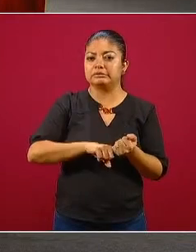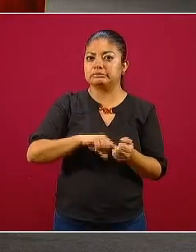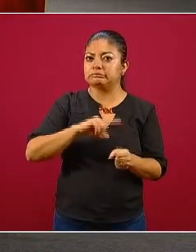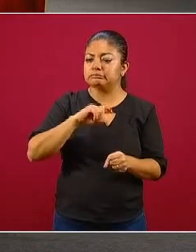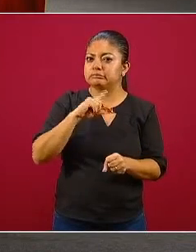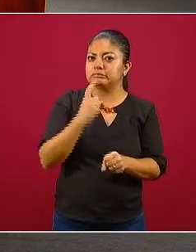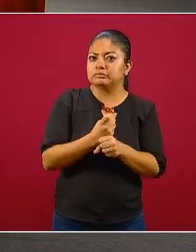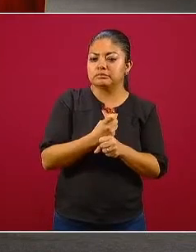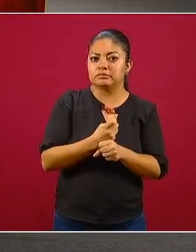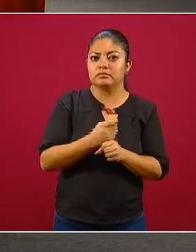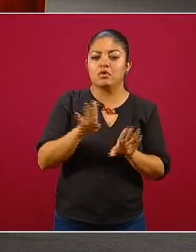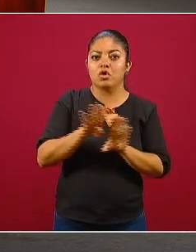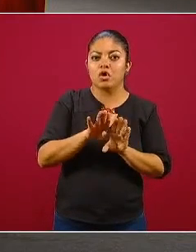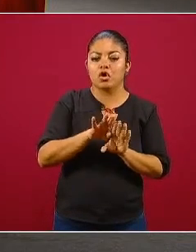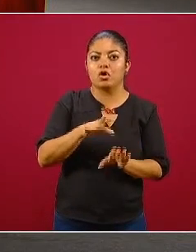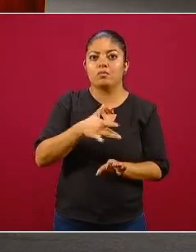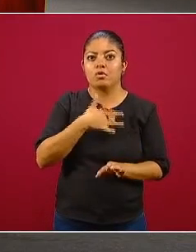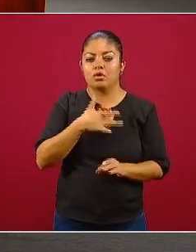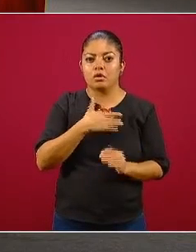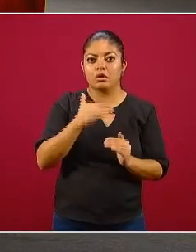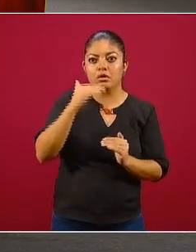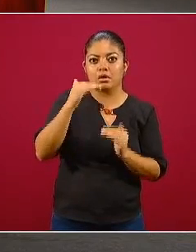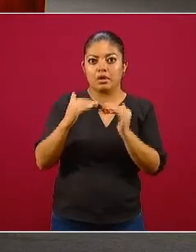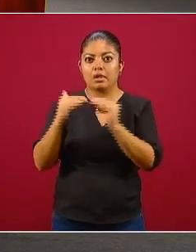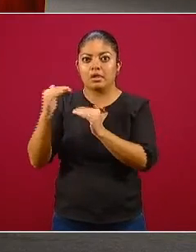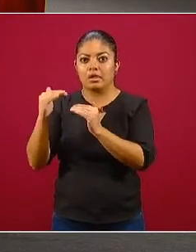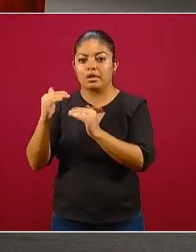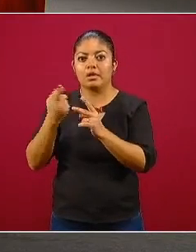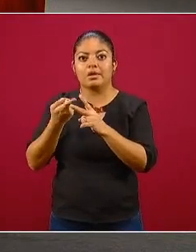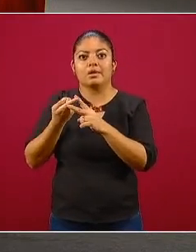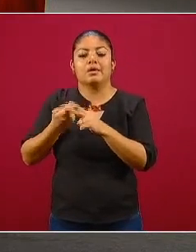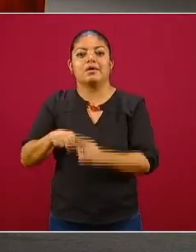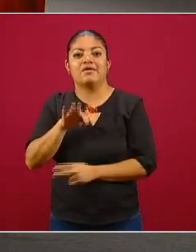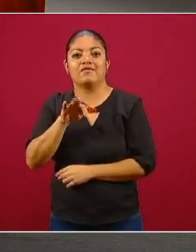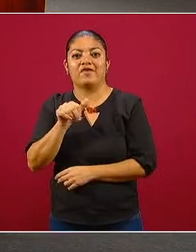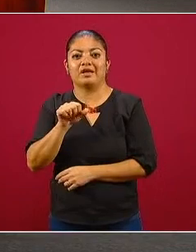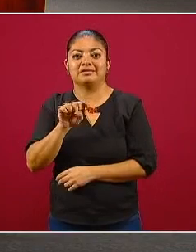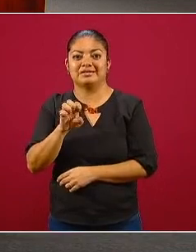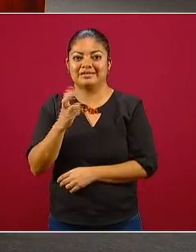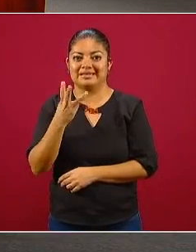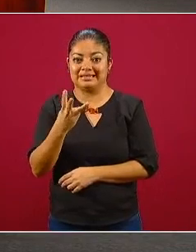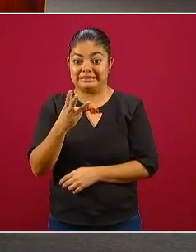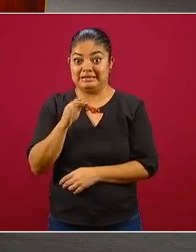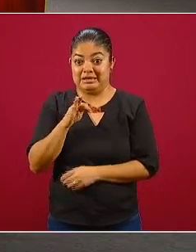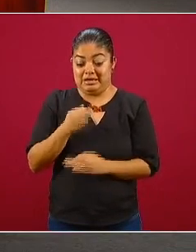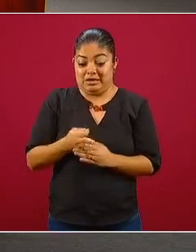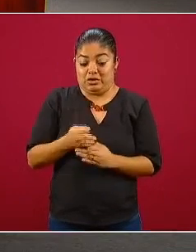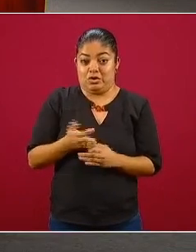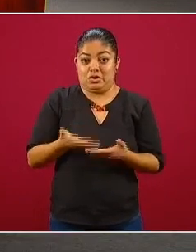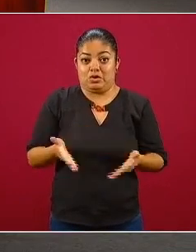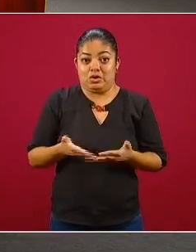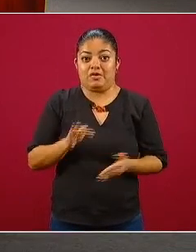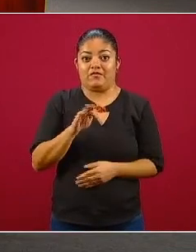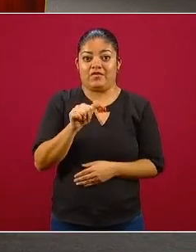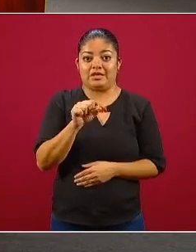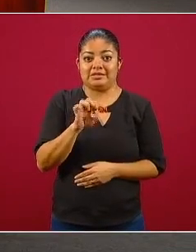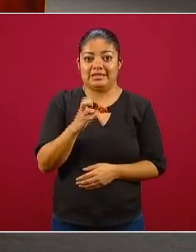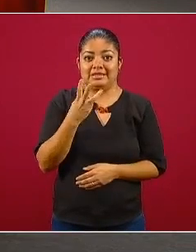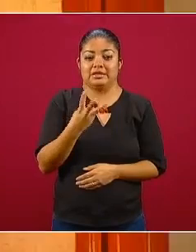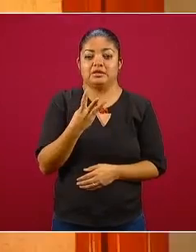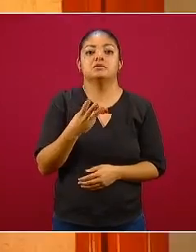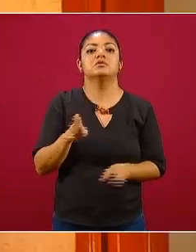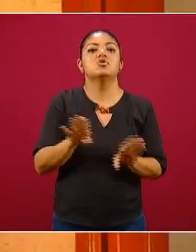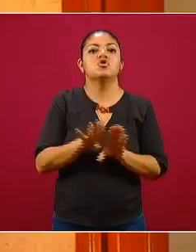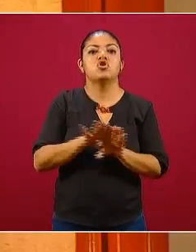elemento de monitoreo para la fase 3. En la fase 3 nos interesa monitorear cómo va ocurriendo la enfermedad